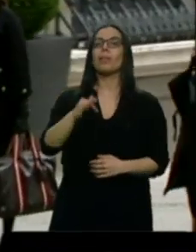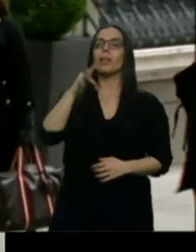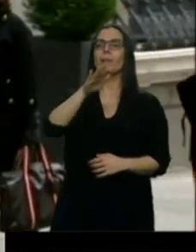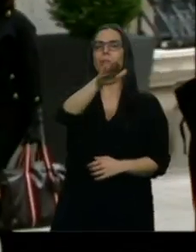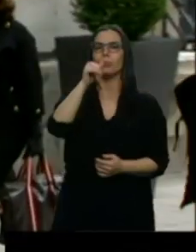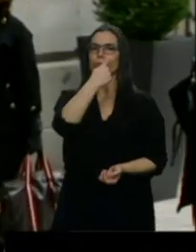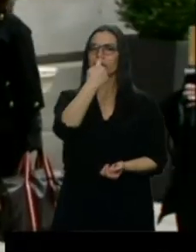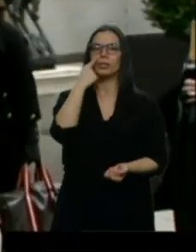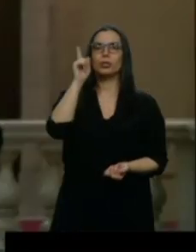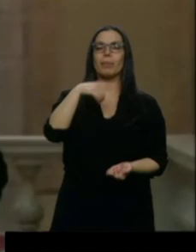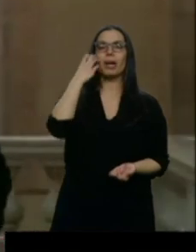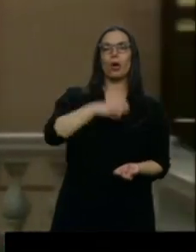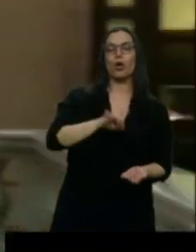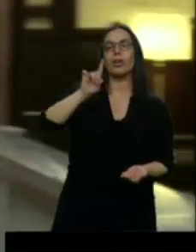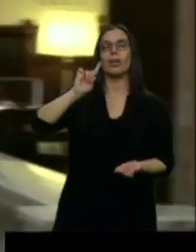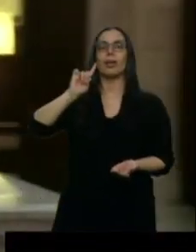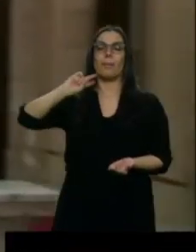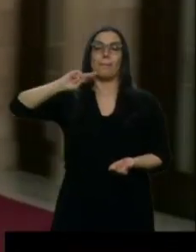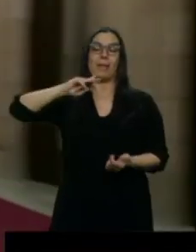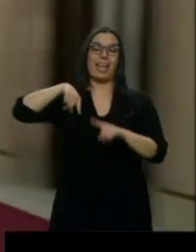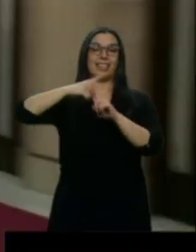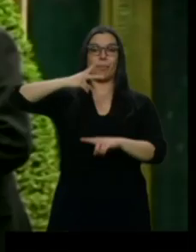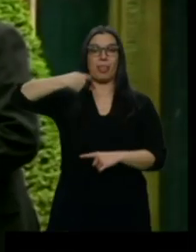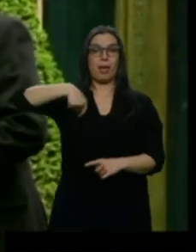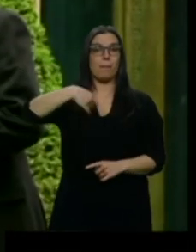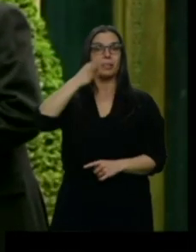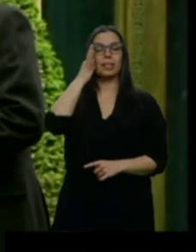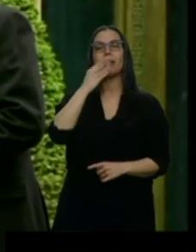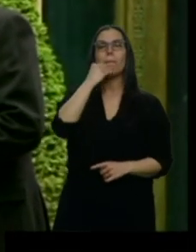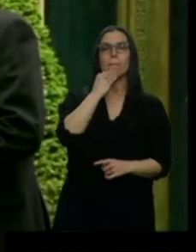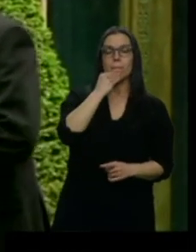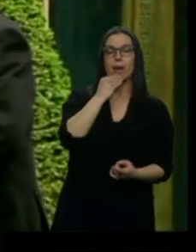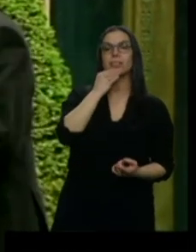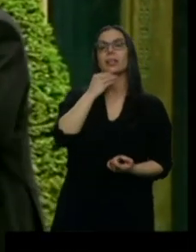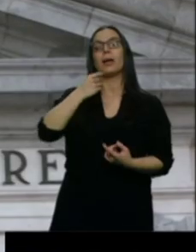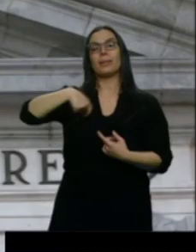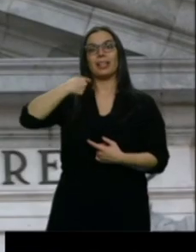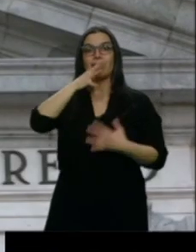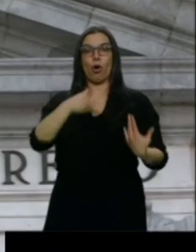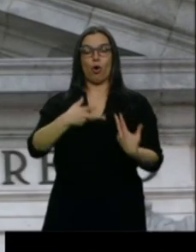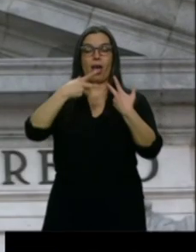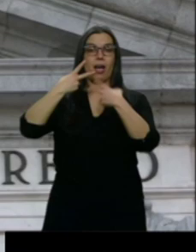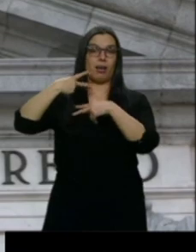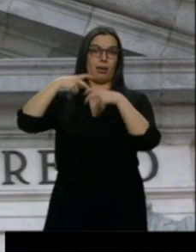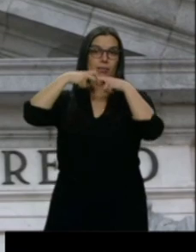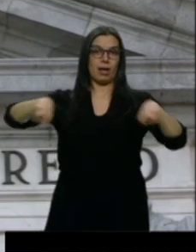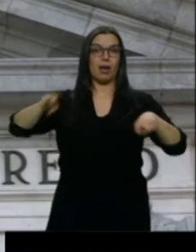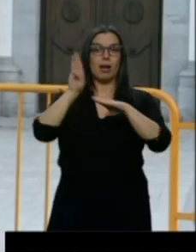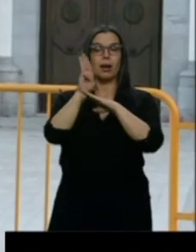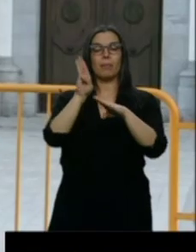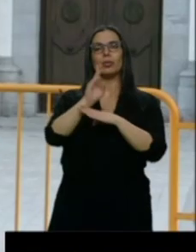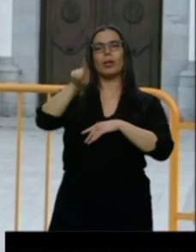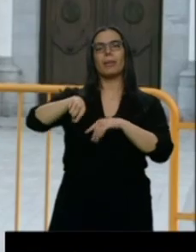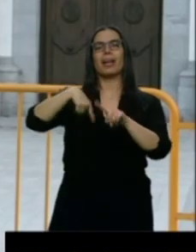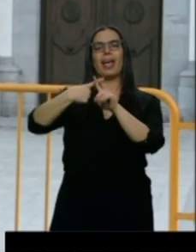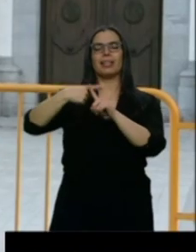Mariano Rajoy y Soraya Saez de Santa María, Artur Mas, Roger Torrent o el lendacari Iñigurcullu. Se espera que la sentencia llegue en el